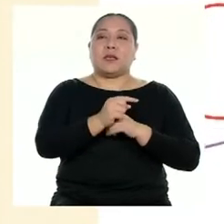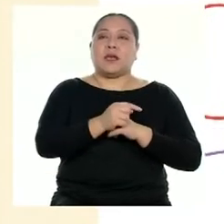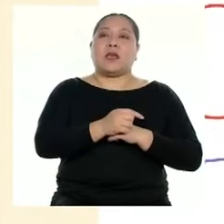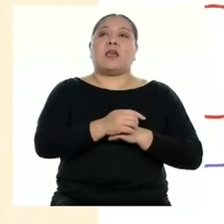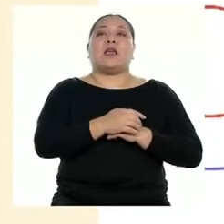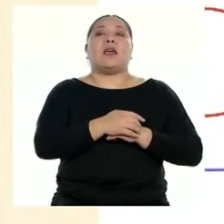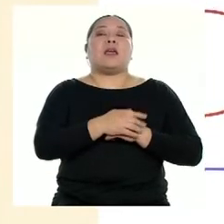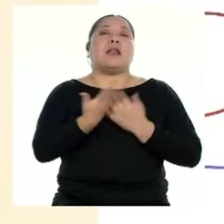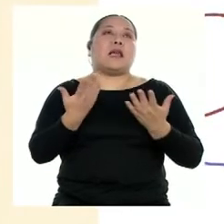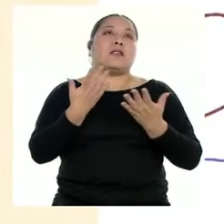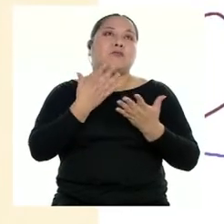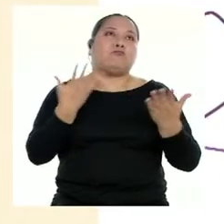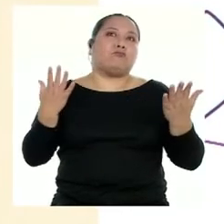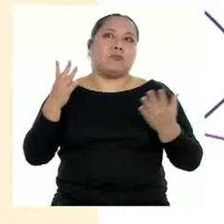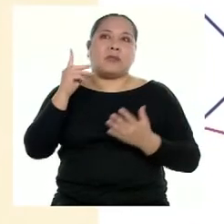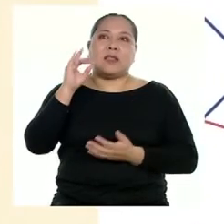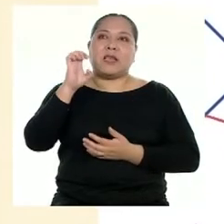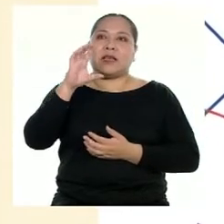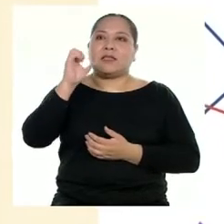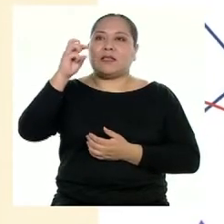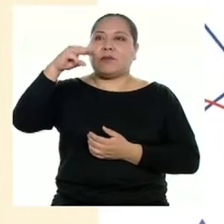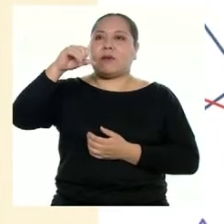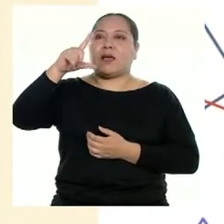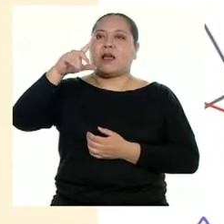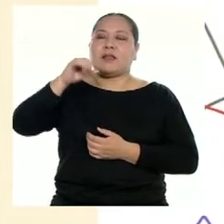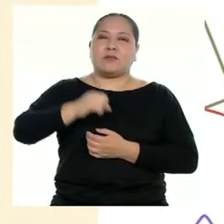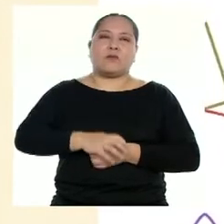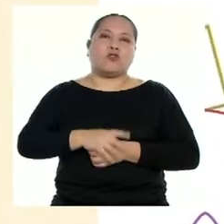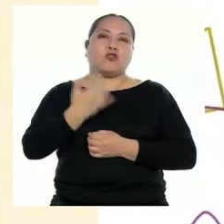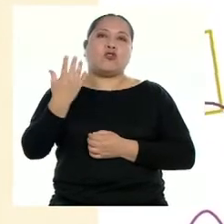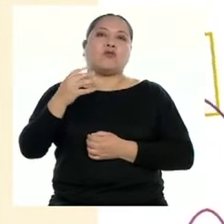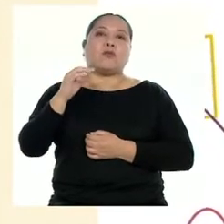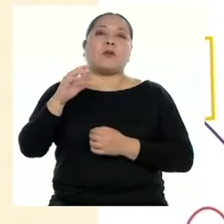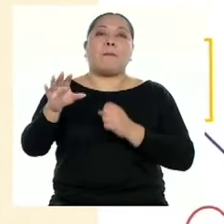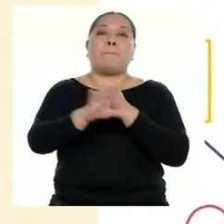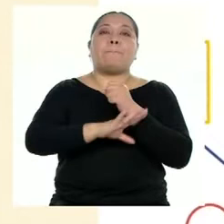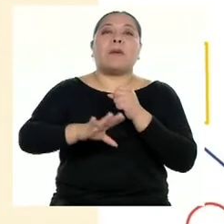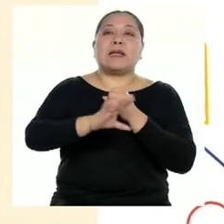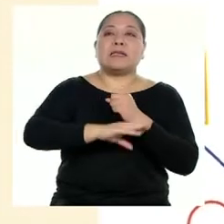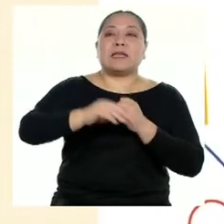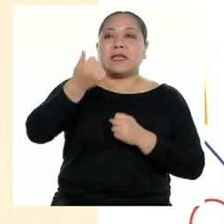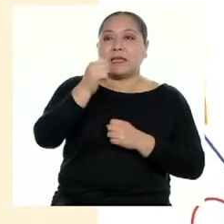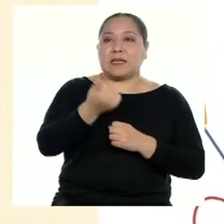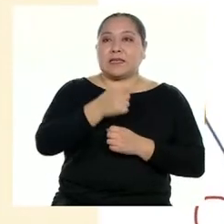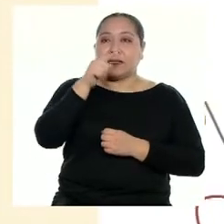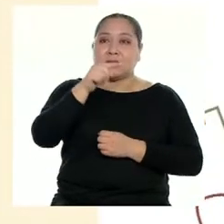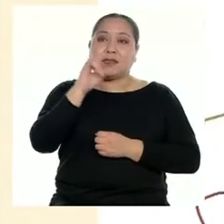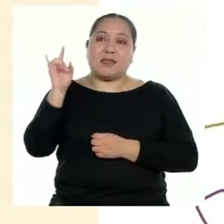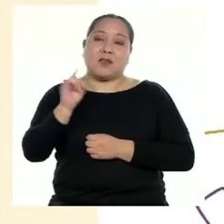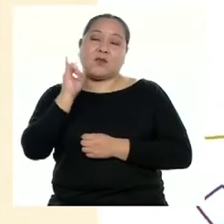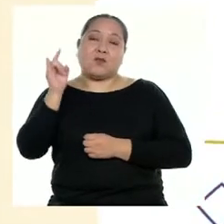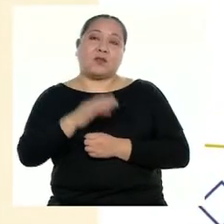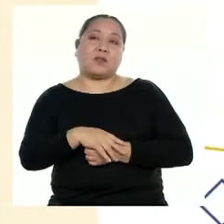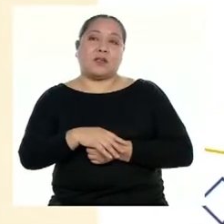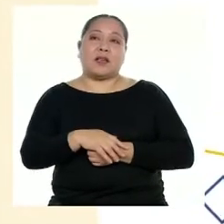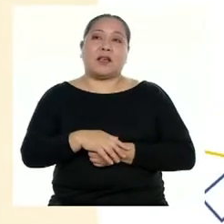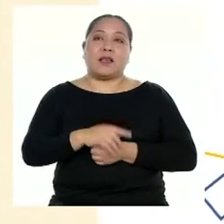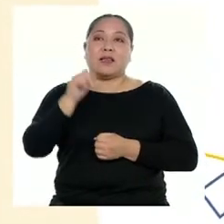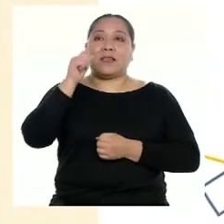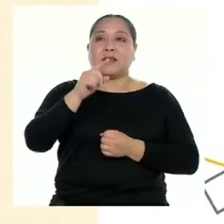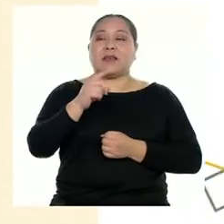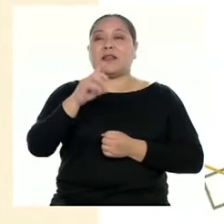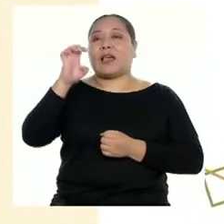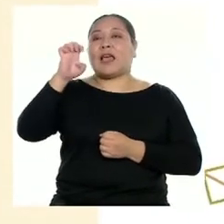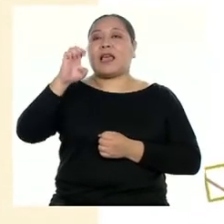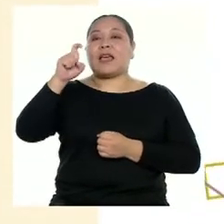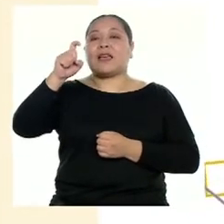expresiones decimales porque son potencias de base 10 que muy convenientemente se usan expresándose en forma